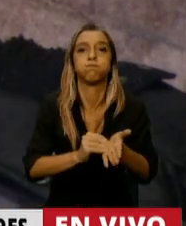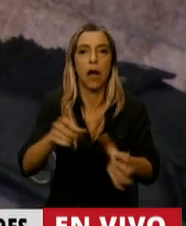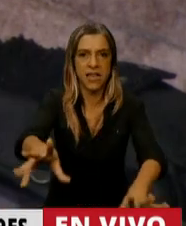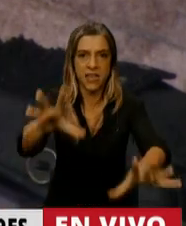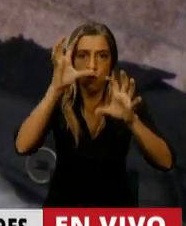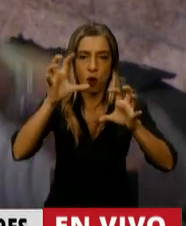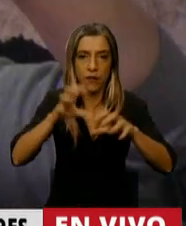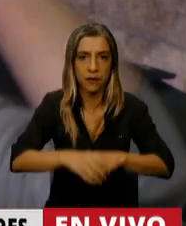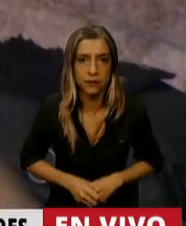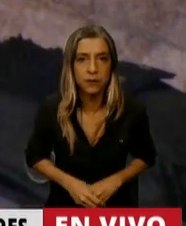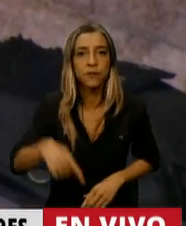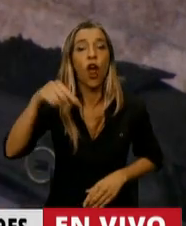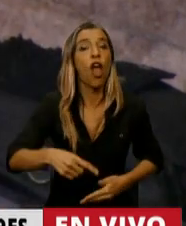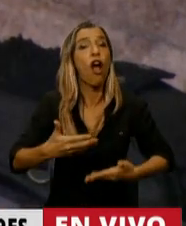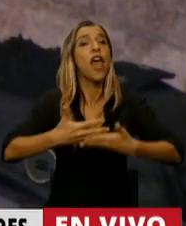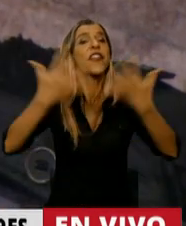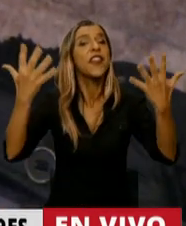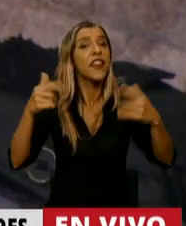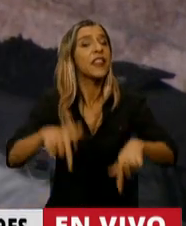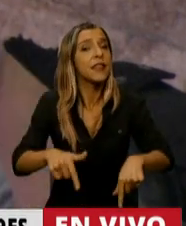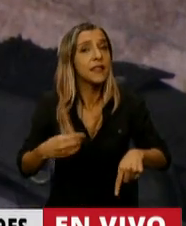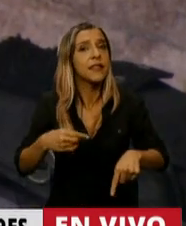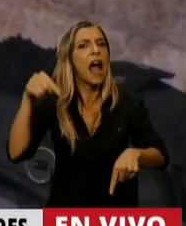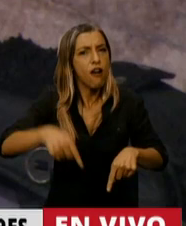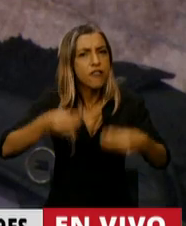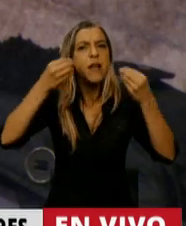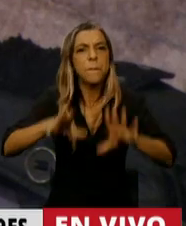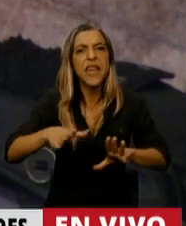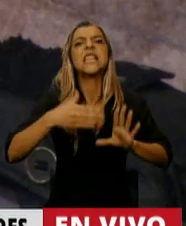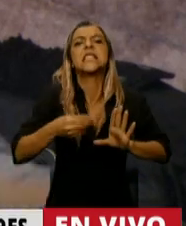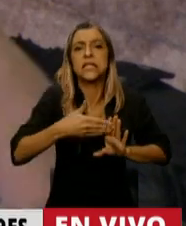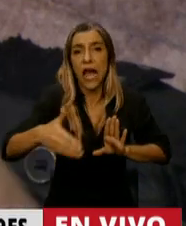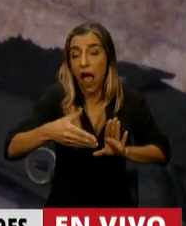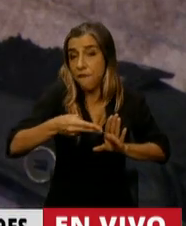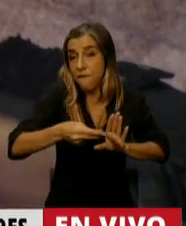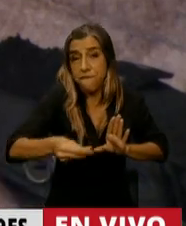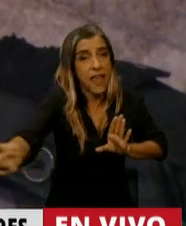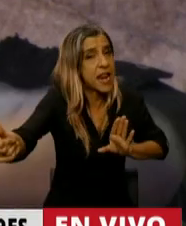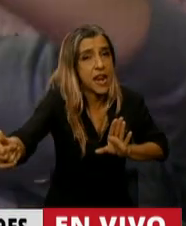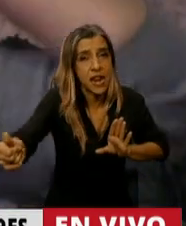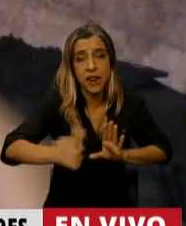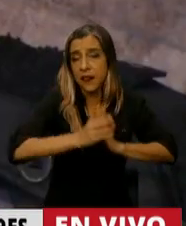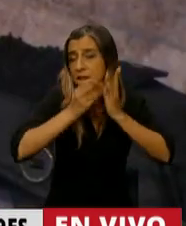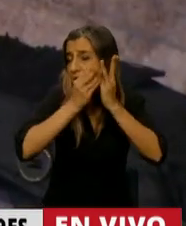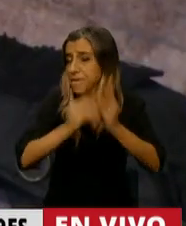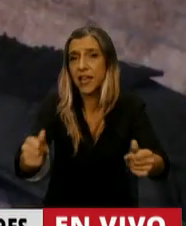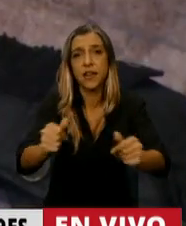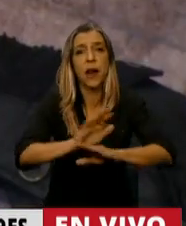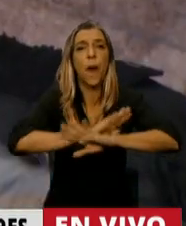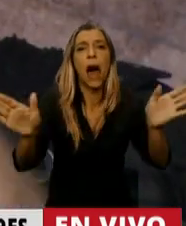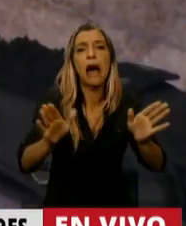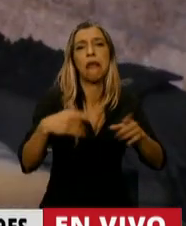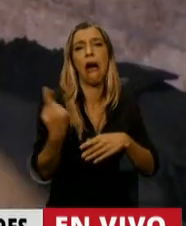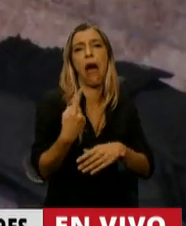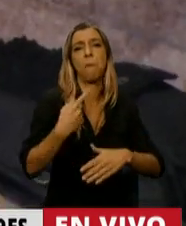el día donde empezó el fin del famoso asunto del progresismo